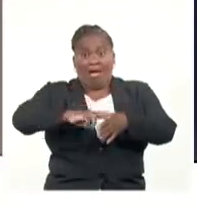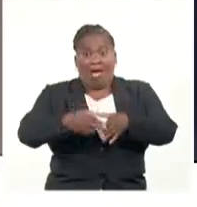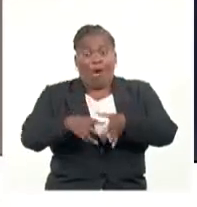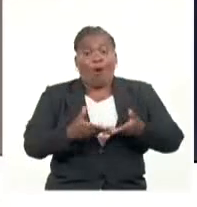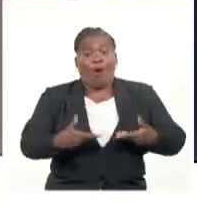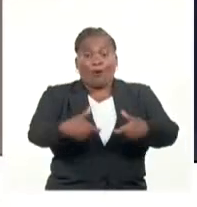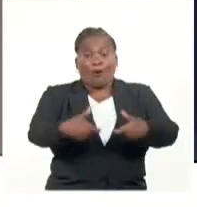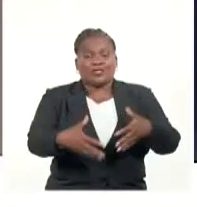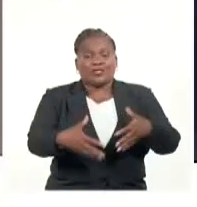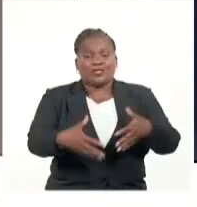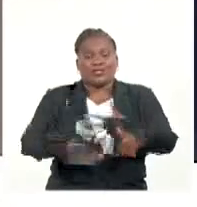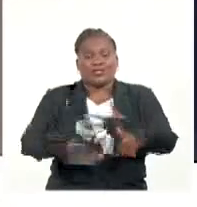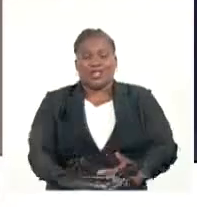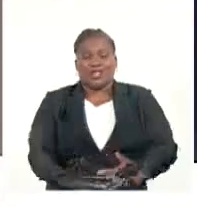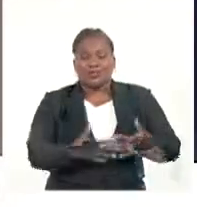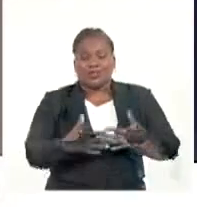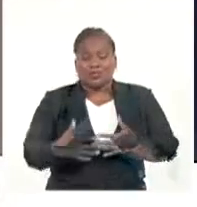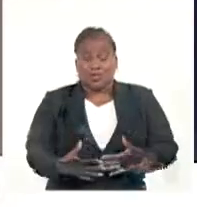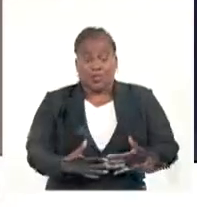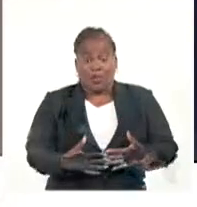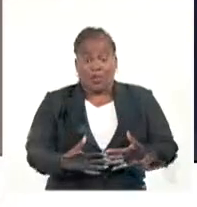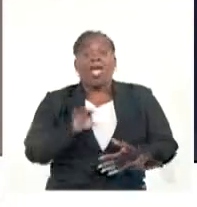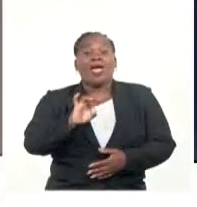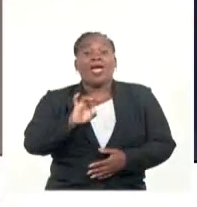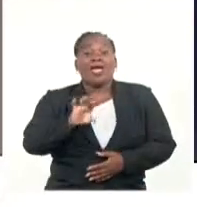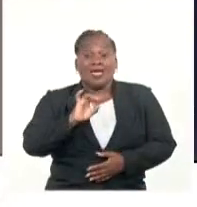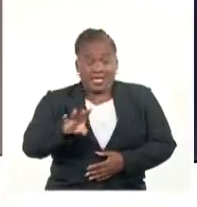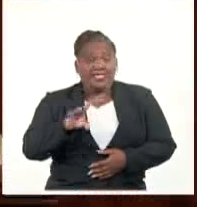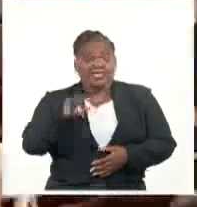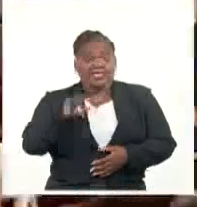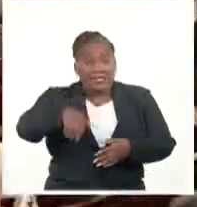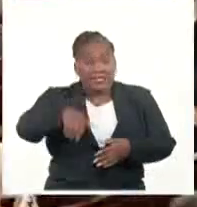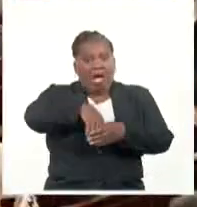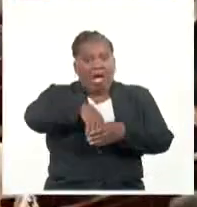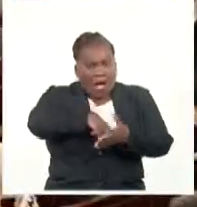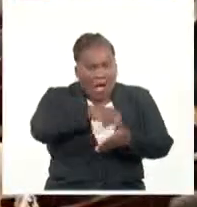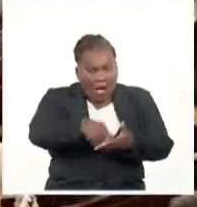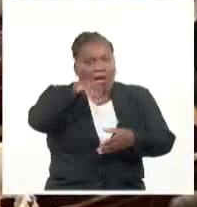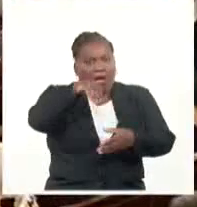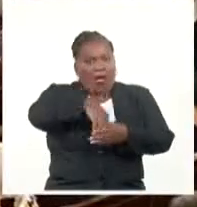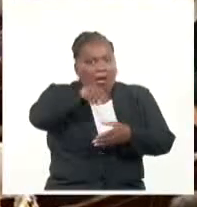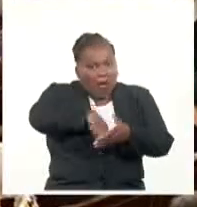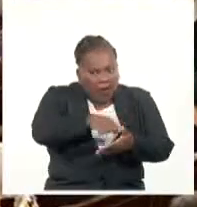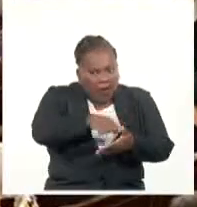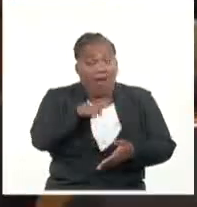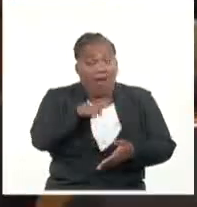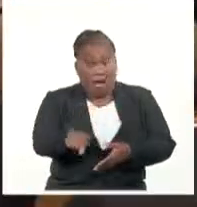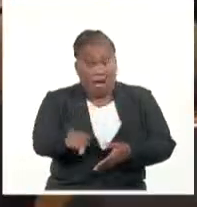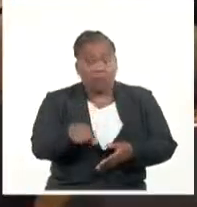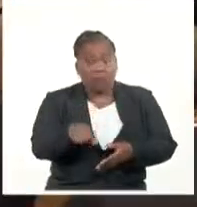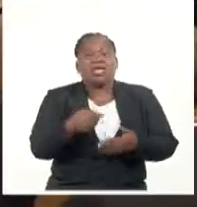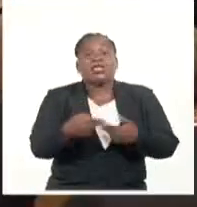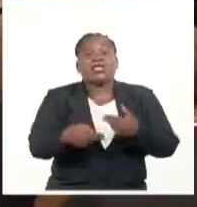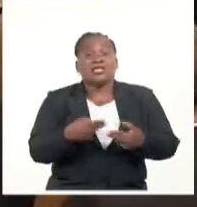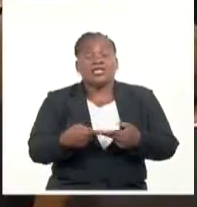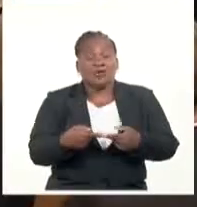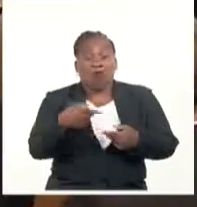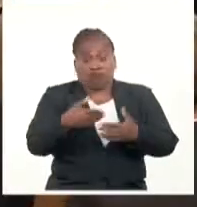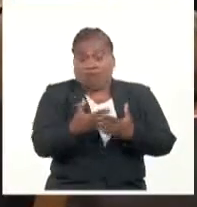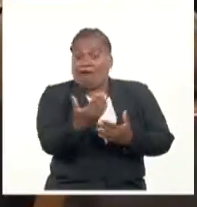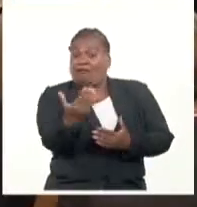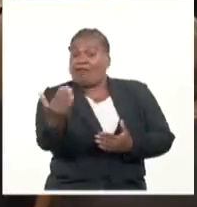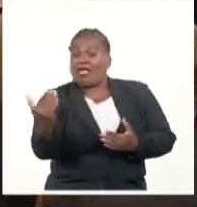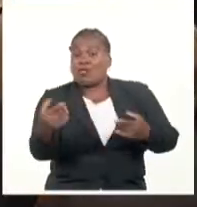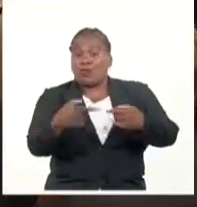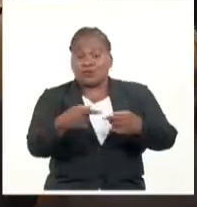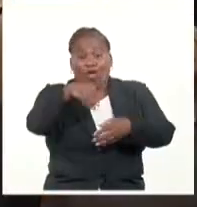Congreso de Estados Unidos en de 15 rondas de votaciones. El republicano hizo frente a la oposición dentro de las filas